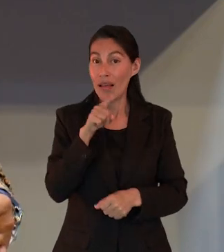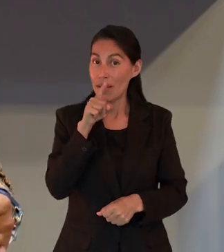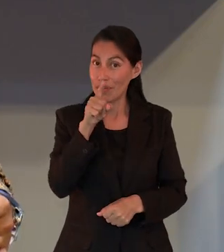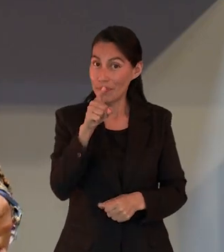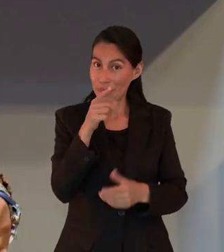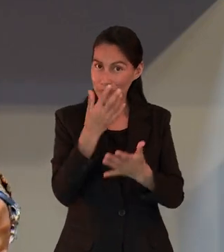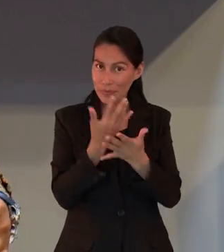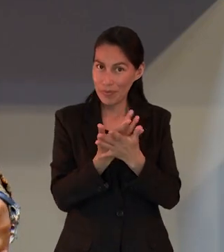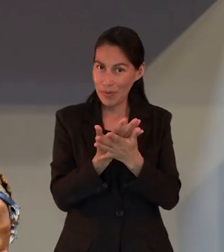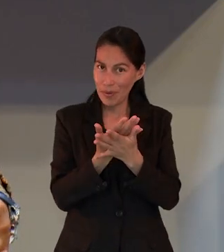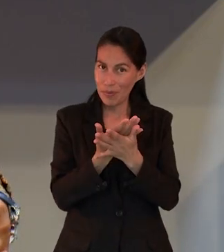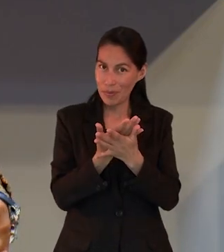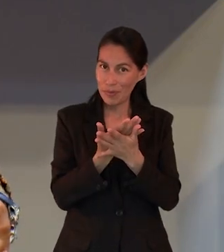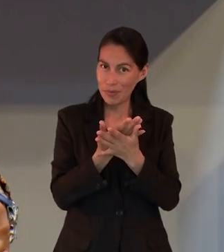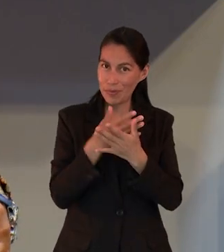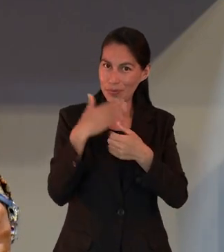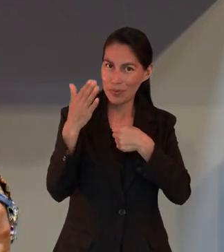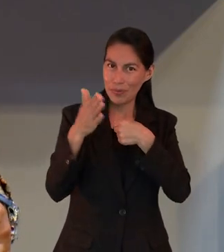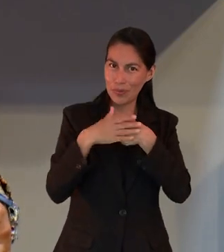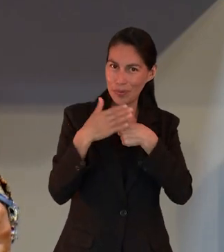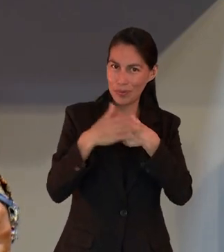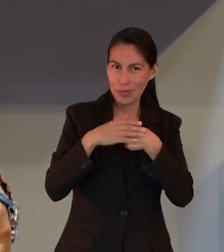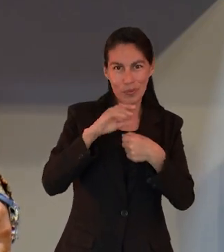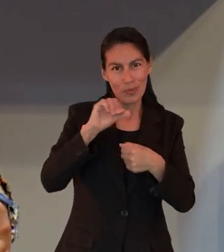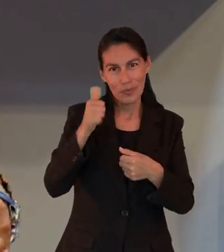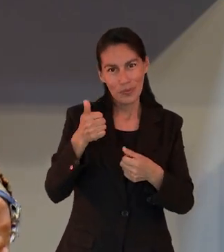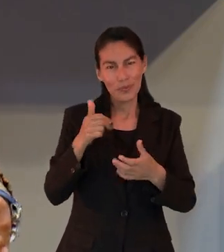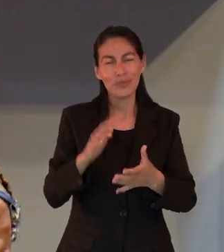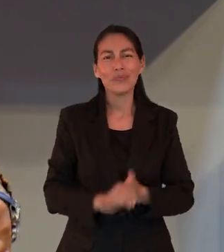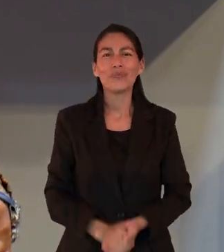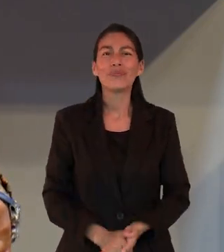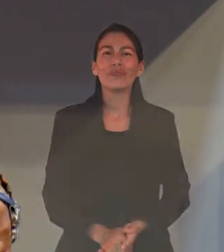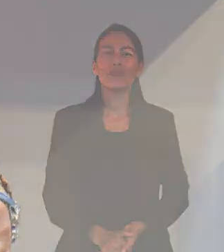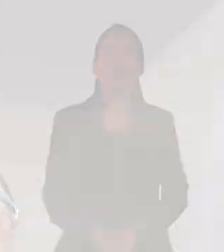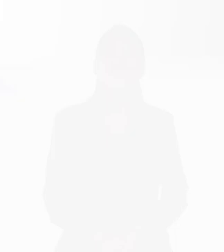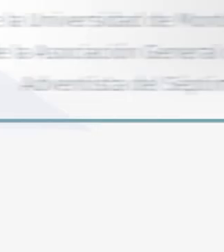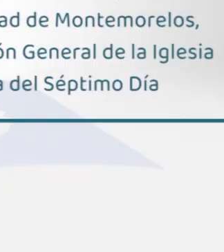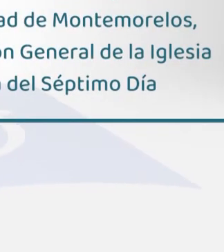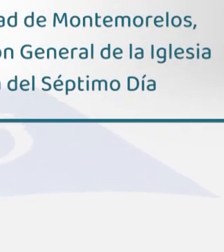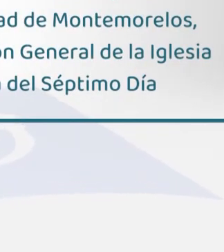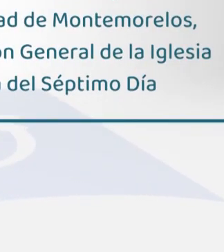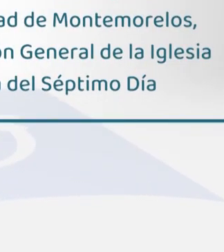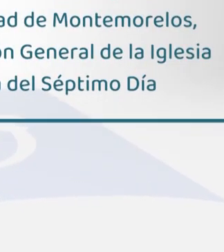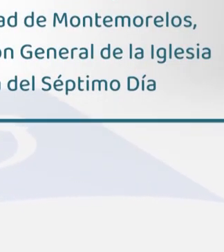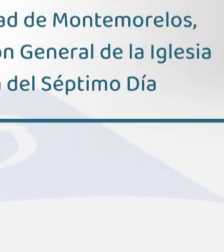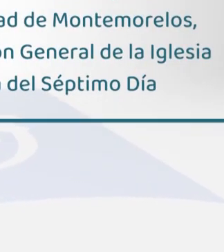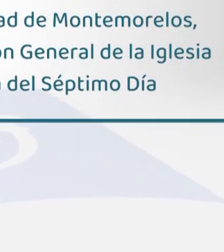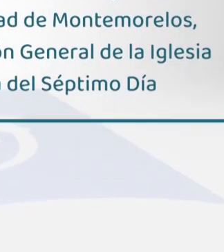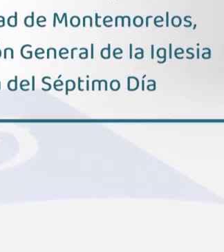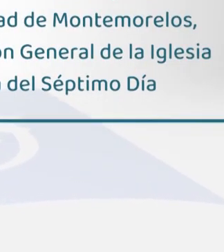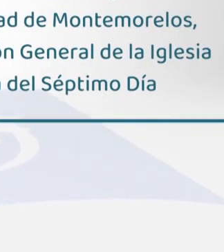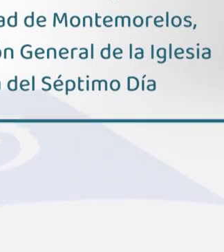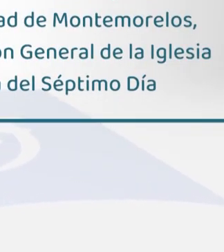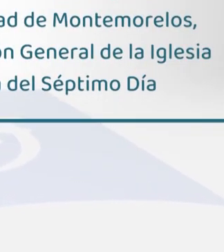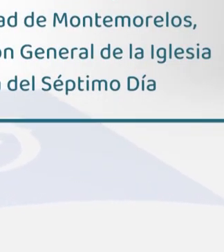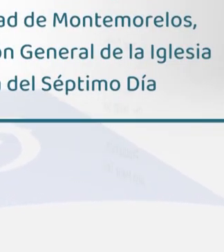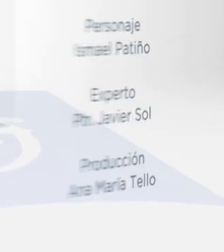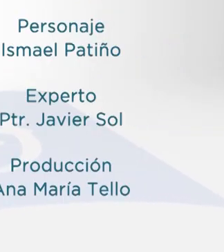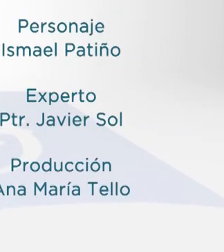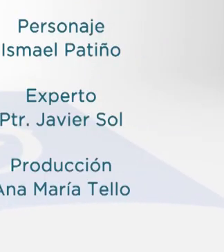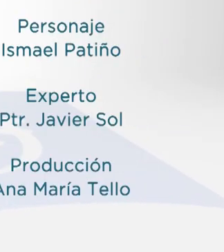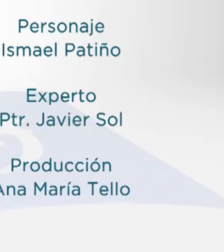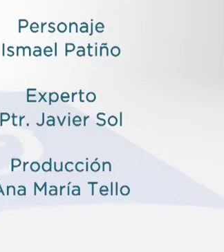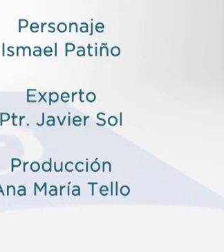de esta semana te esperamos en el próximo capítulo ¡Gracias! ¡Gracias!